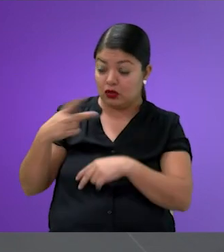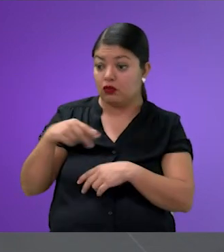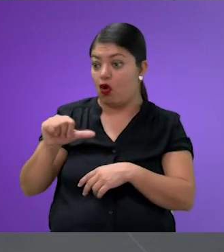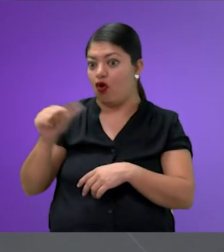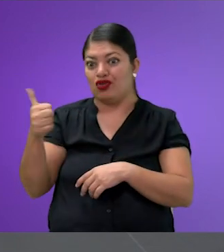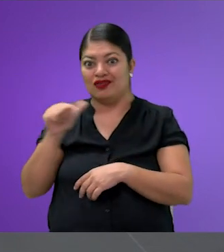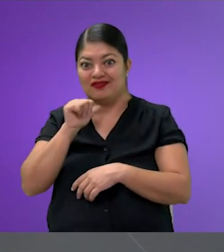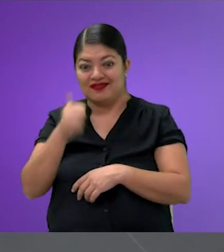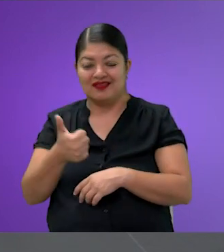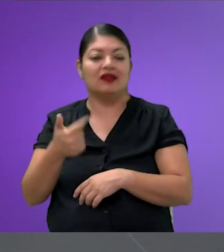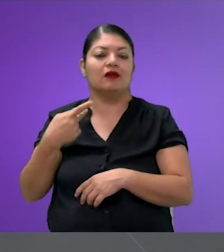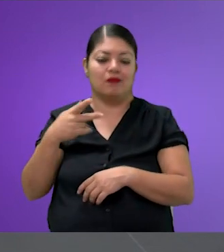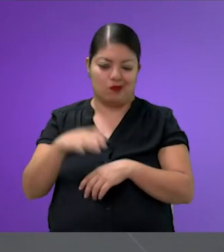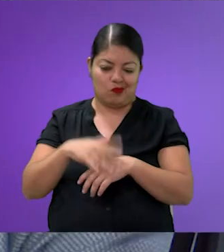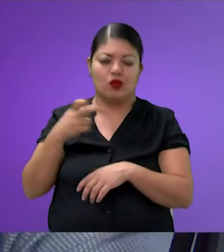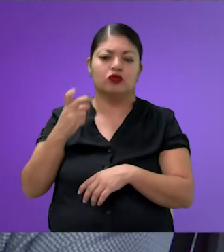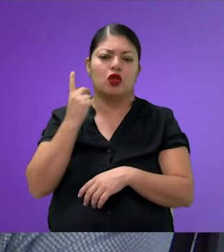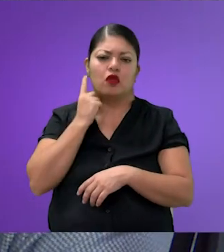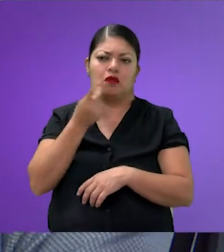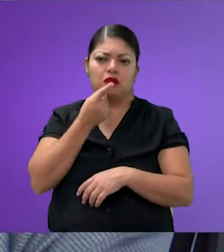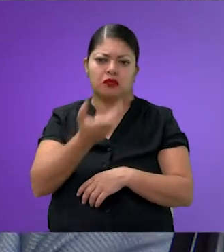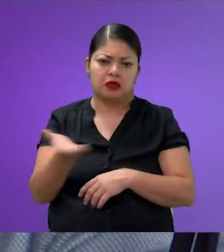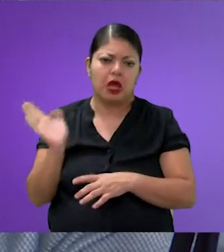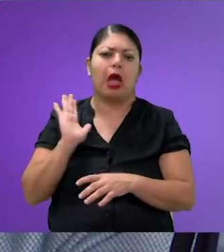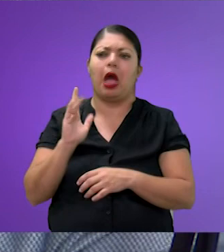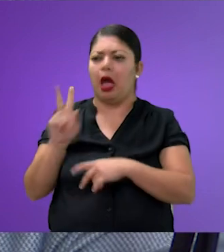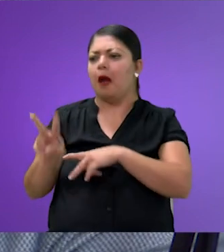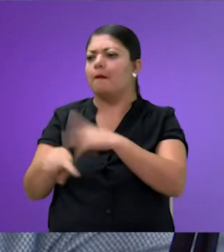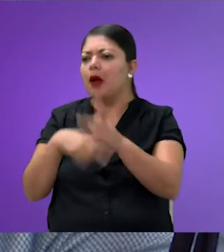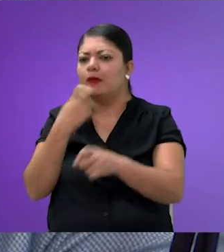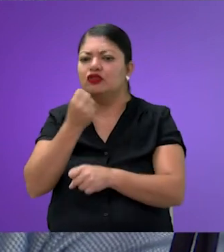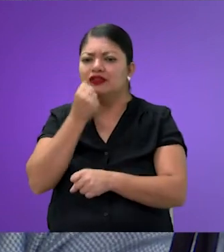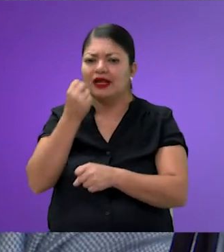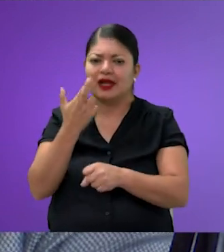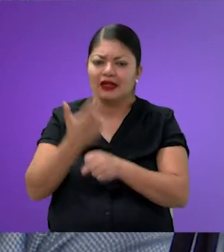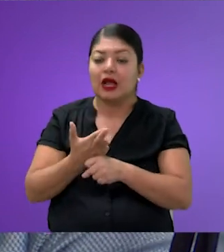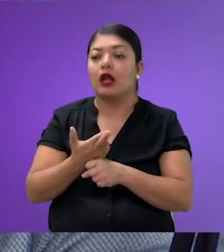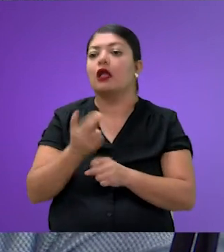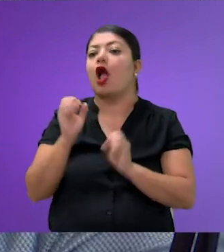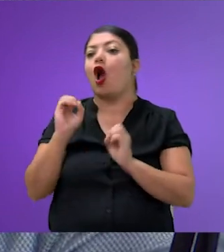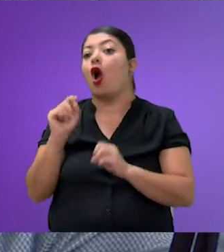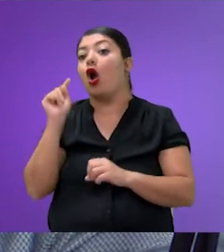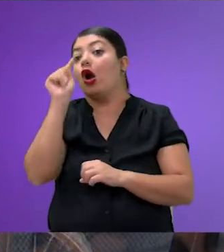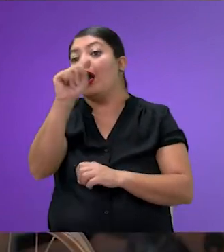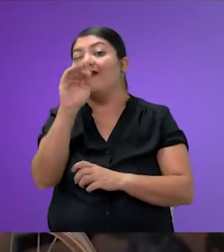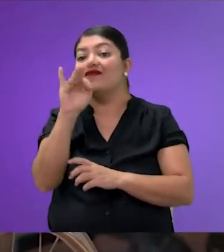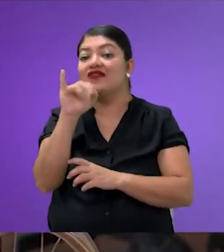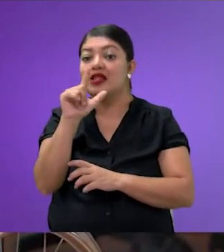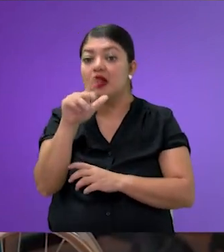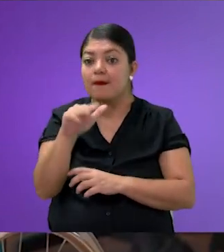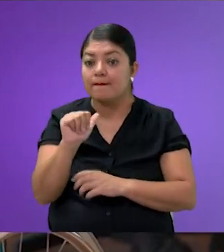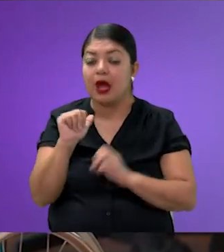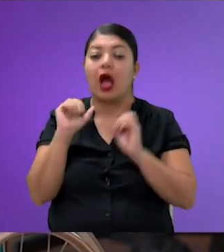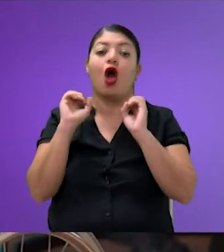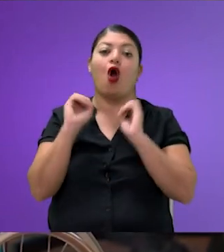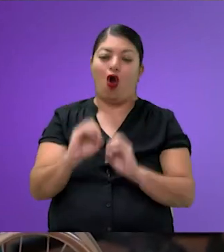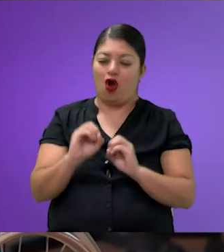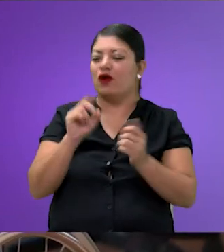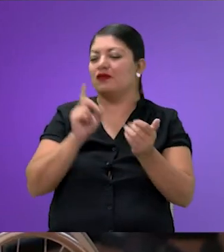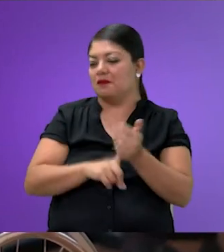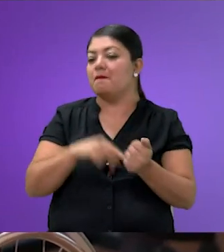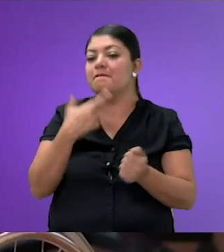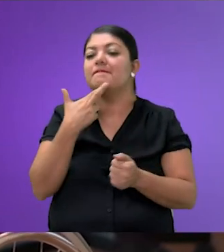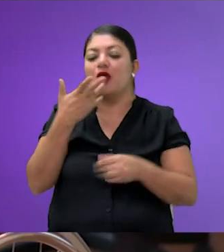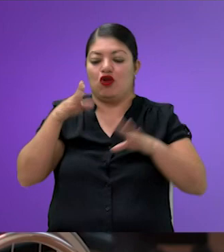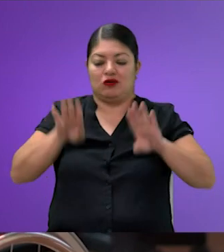Pues bueno, ya los diputados les podrán decir, ah, vamos con esta secretaría, vamos con Filma, como lo mencionamos ahorita, con quien pueda corresponder de mejor